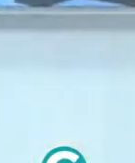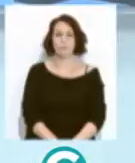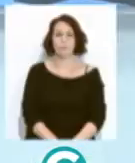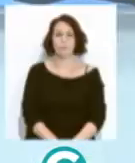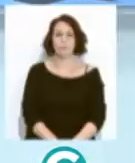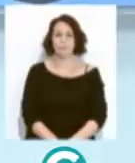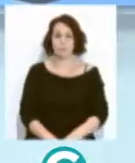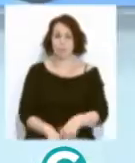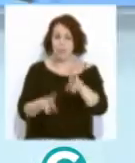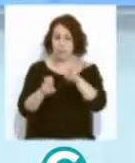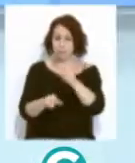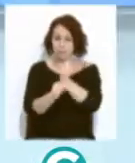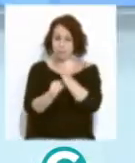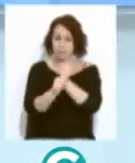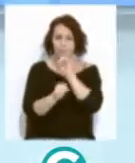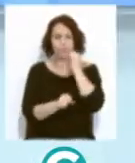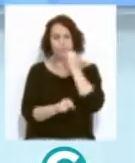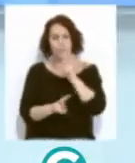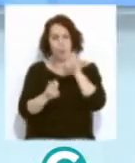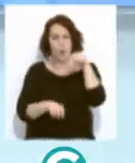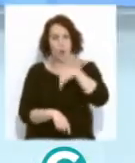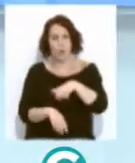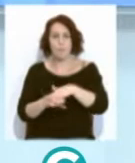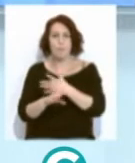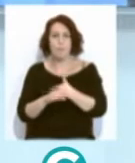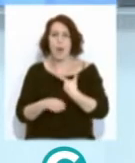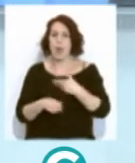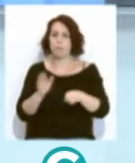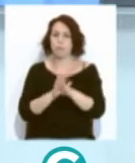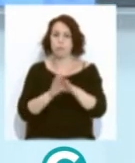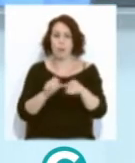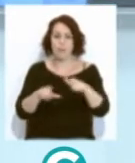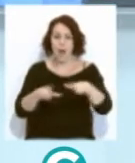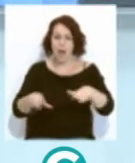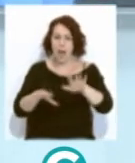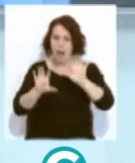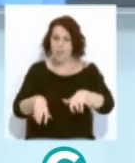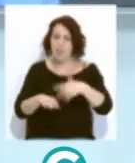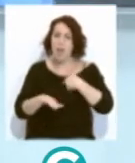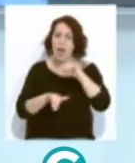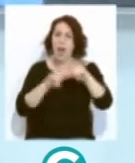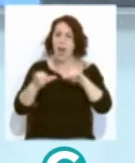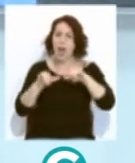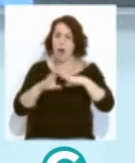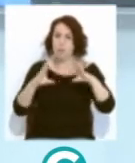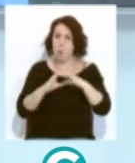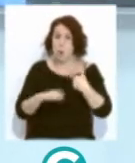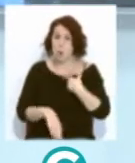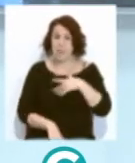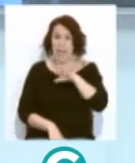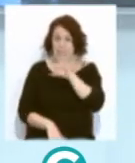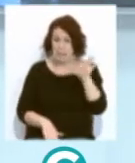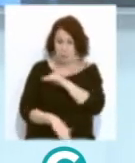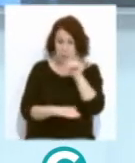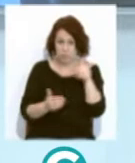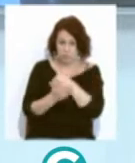Y en la Crónica Laboral Nueva, protesta hoy en defensa del mantenimiento de las plantas gaditanas de Airbus. Más de medio millar de trabajadores